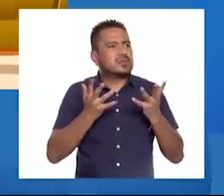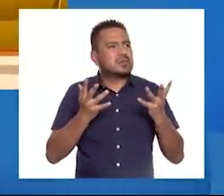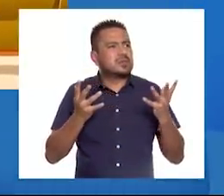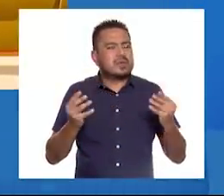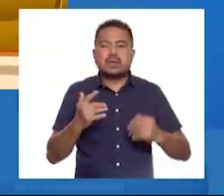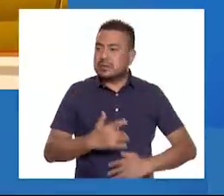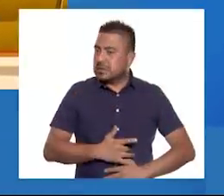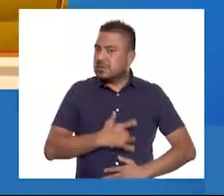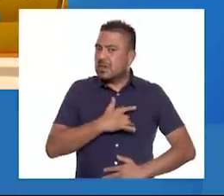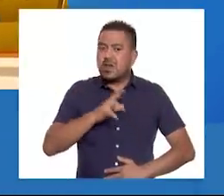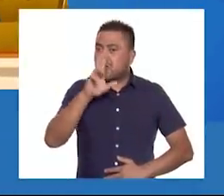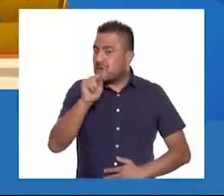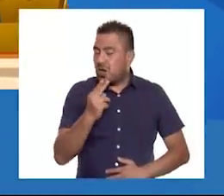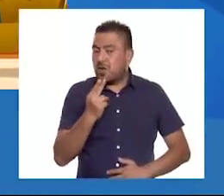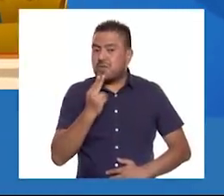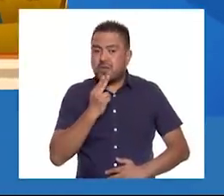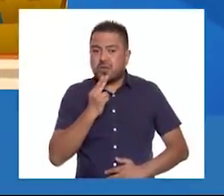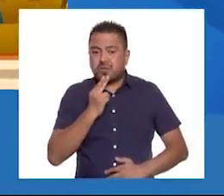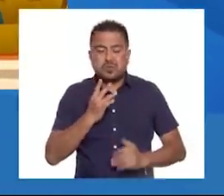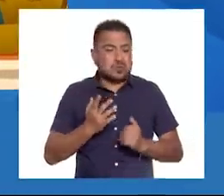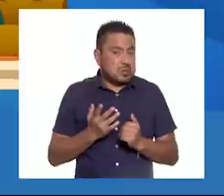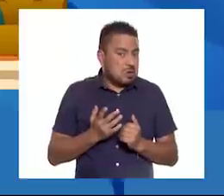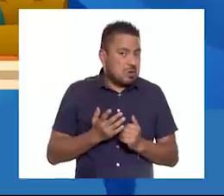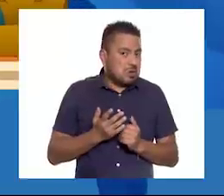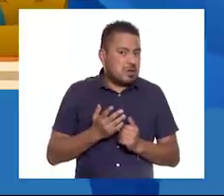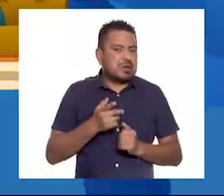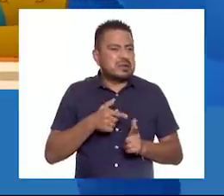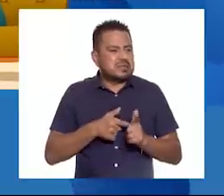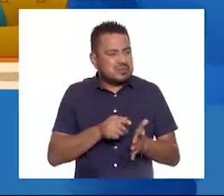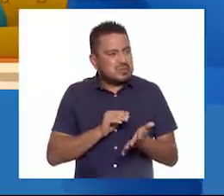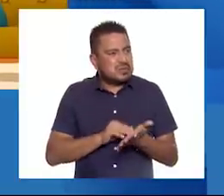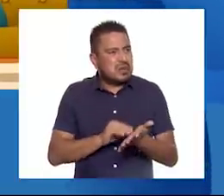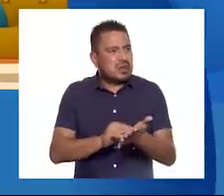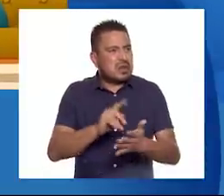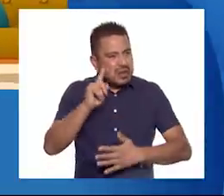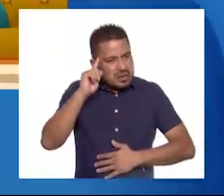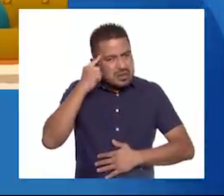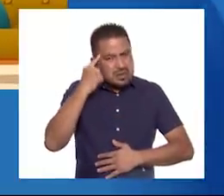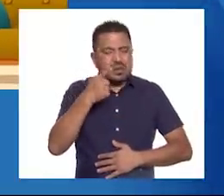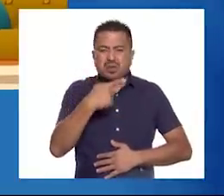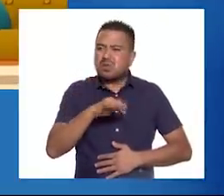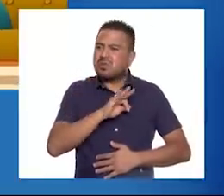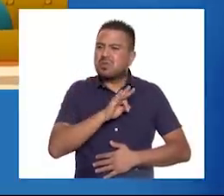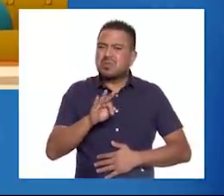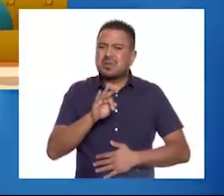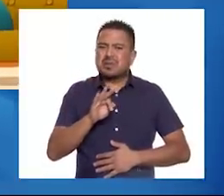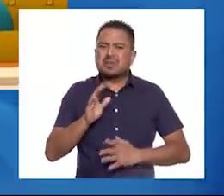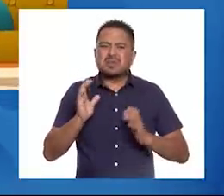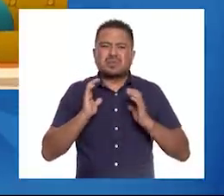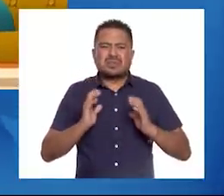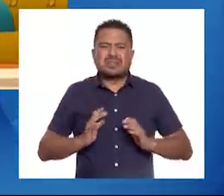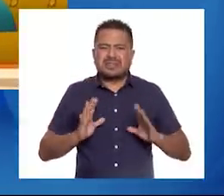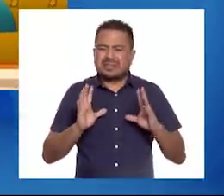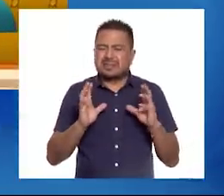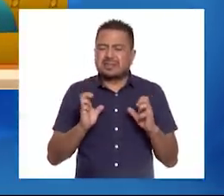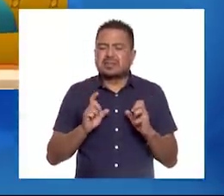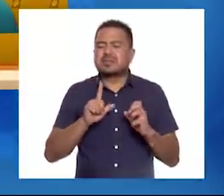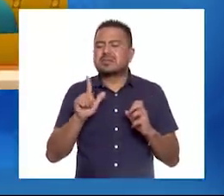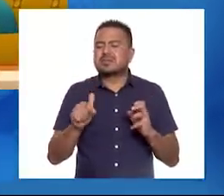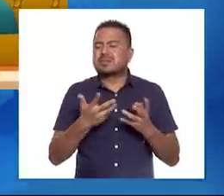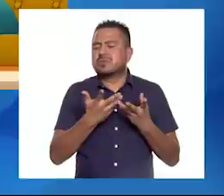Si sientes que no funciona, es decir, que te sigues enojando, puedes apretar tu cuerpo y después